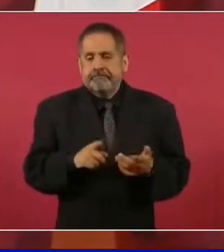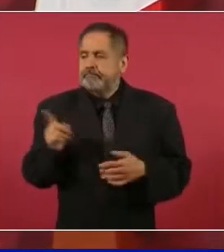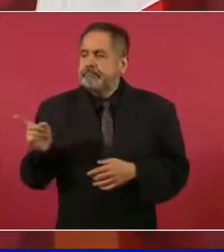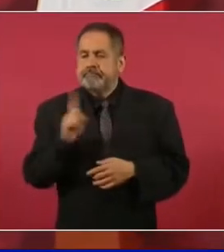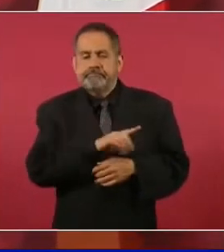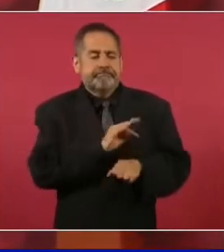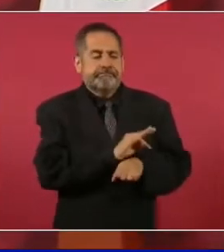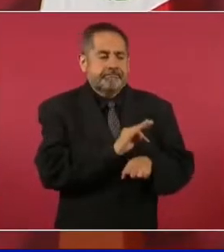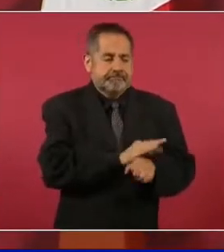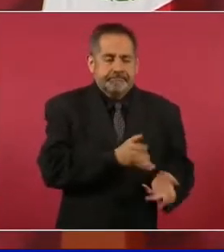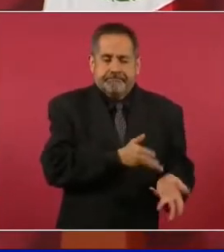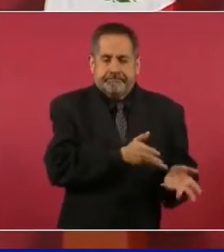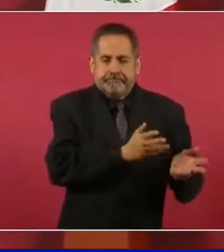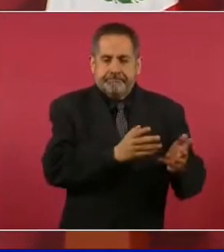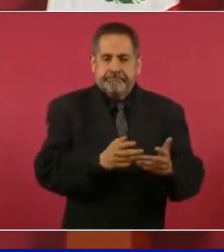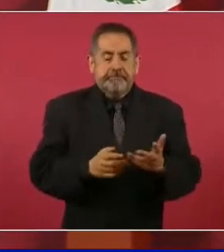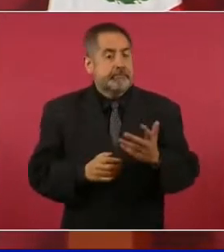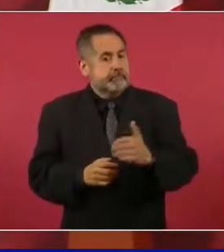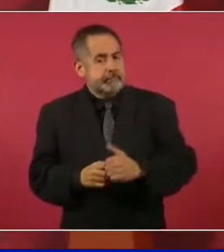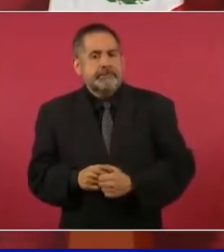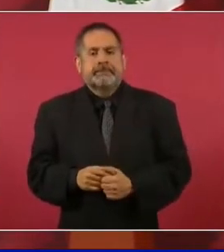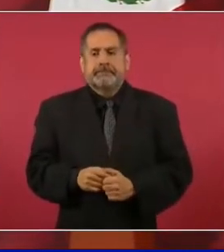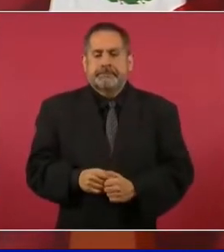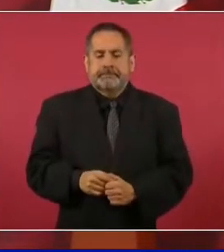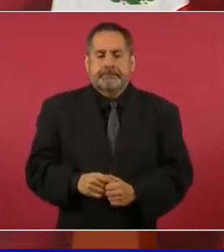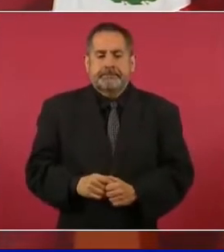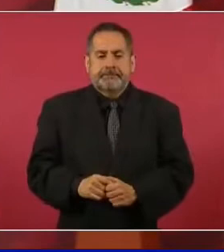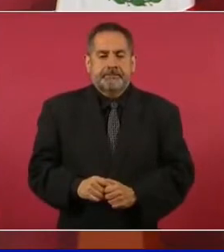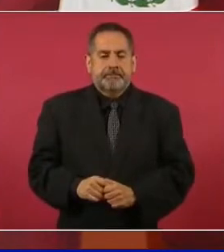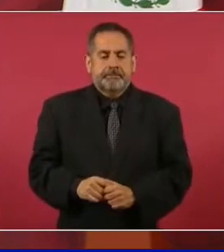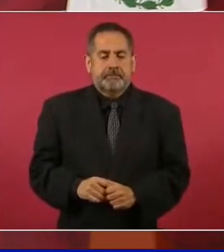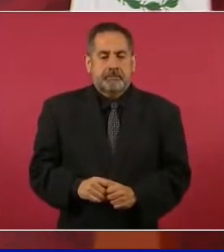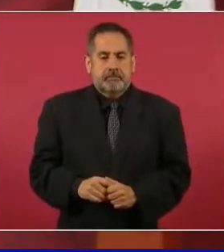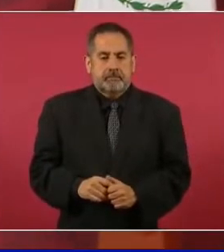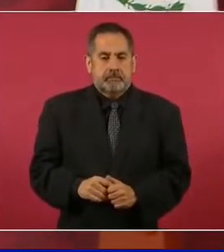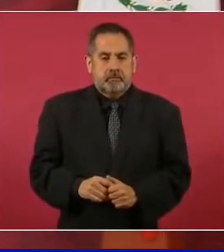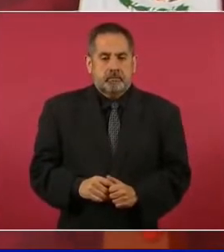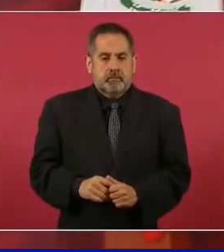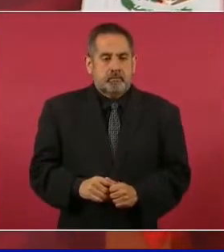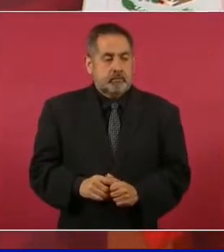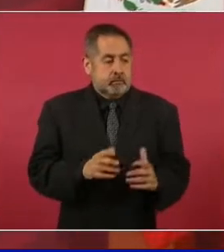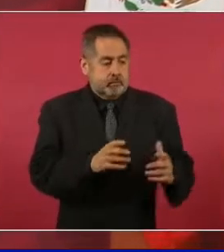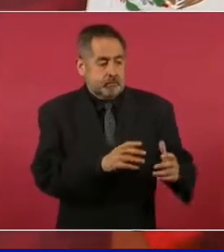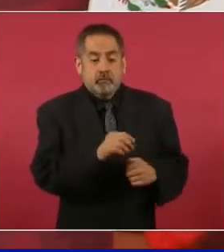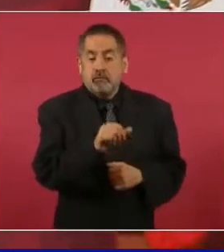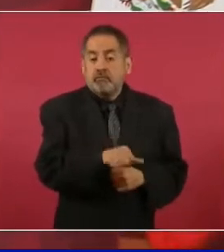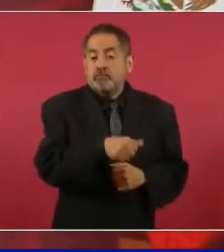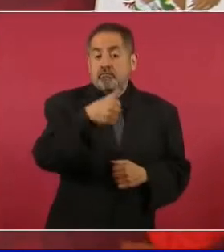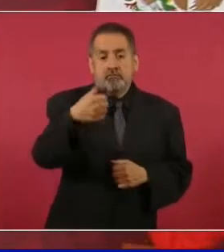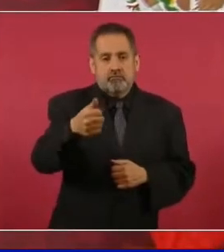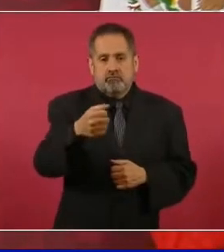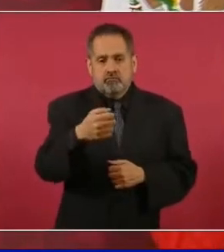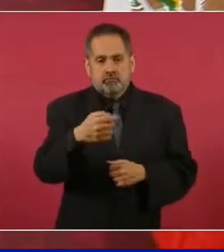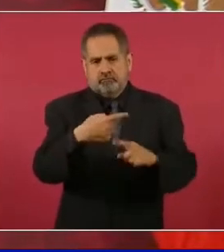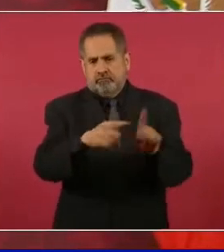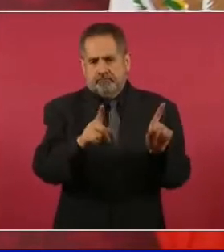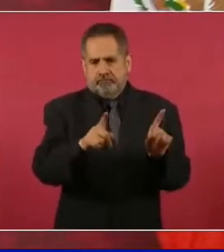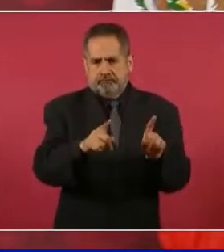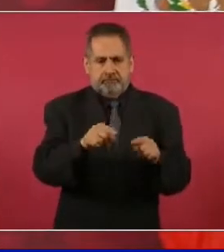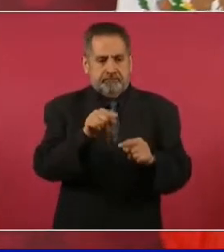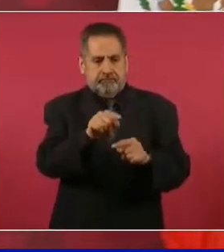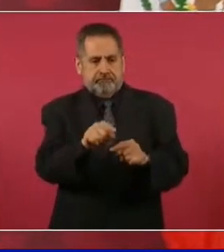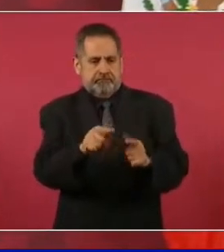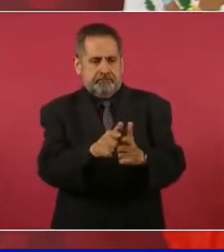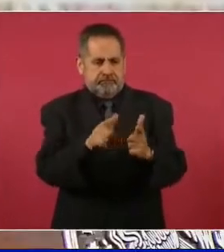se combatía a otros. Los era una